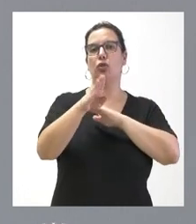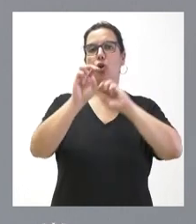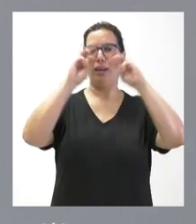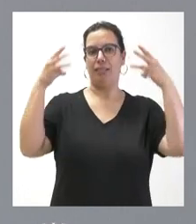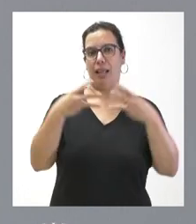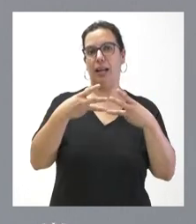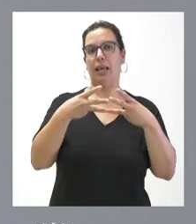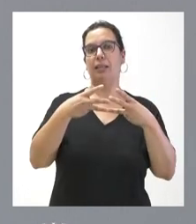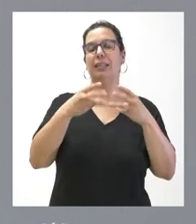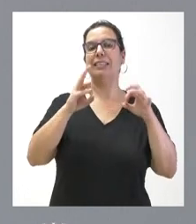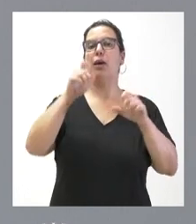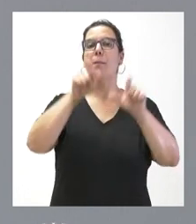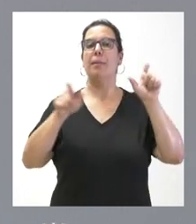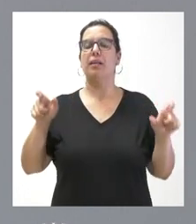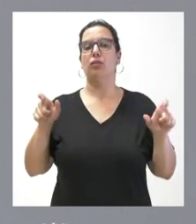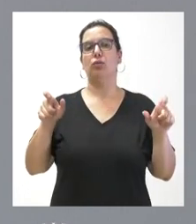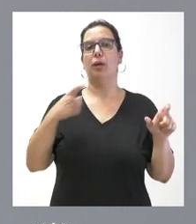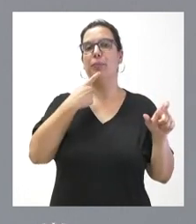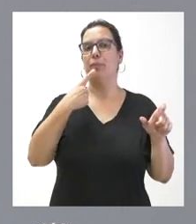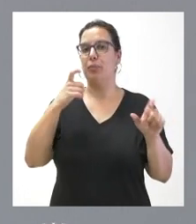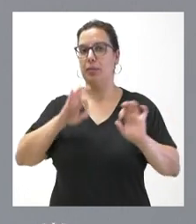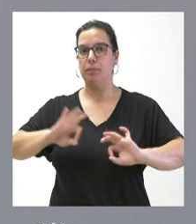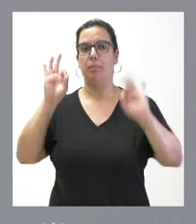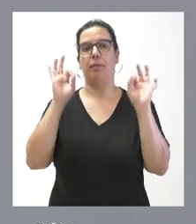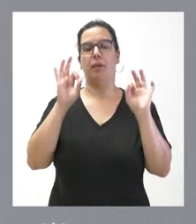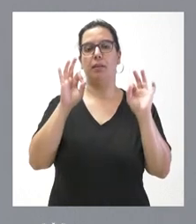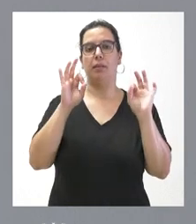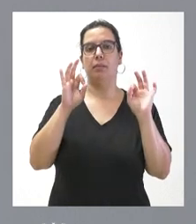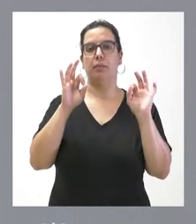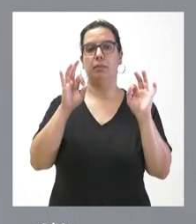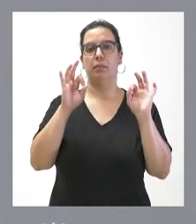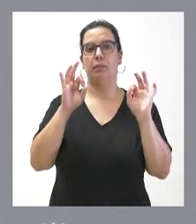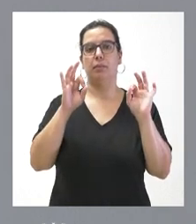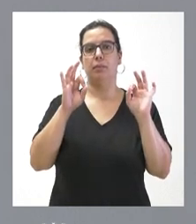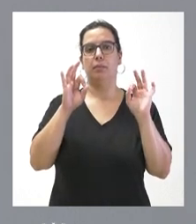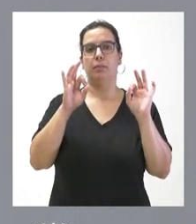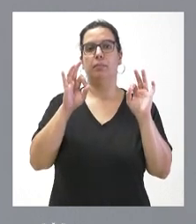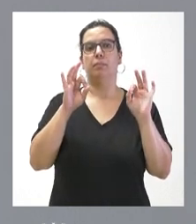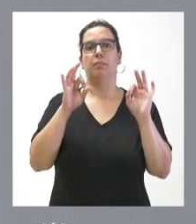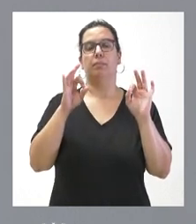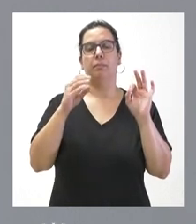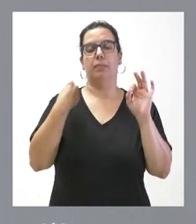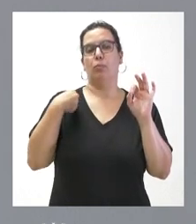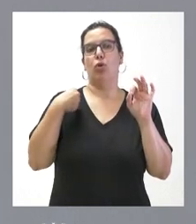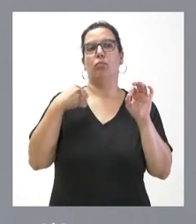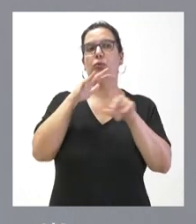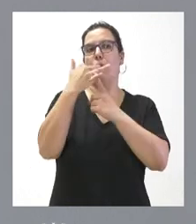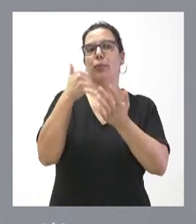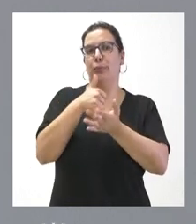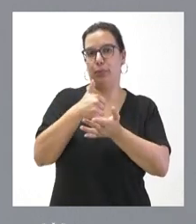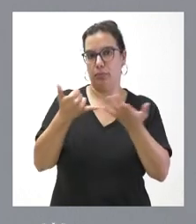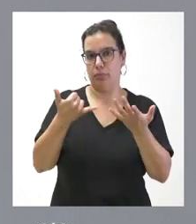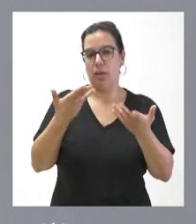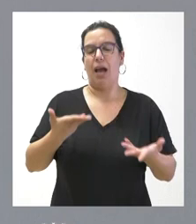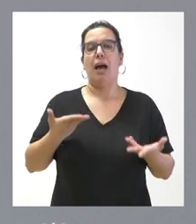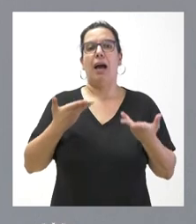de personas con especiales dificultades de vulnerabilidad, en donde hay una ayuda de 20 euros